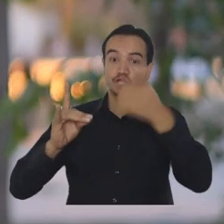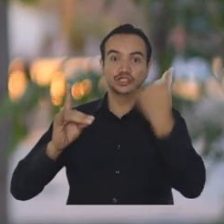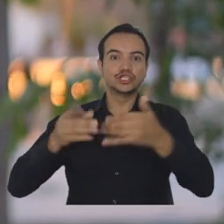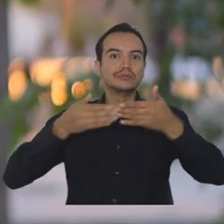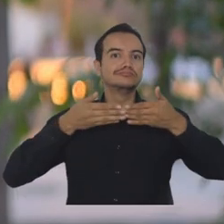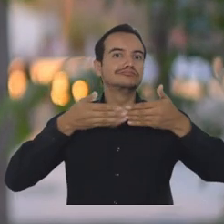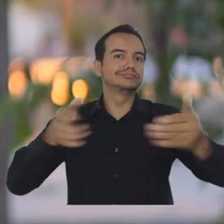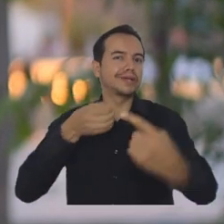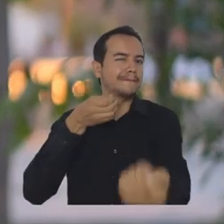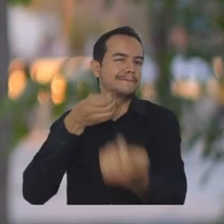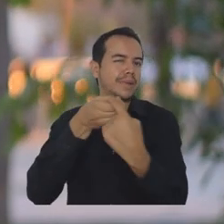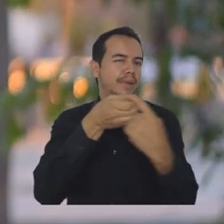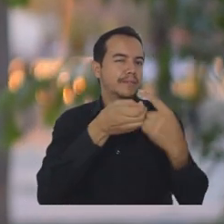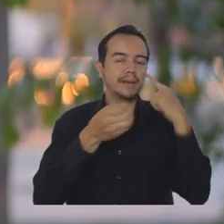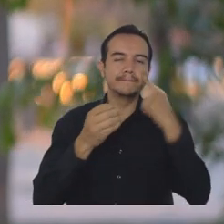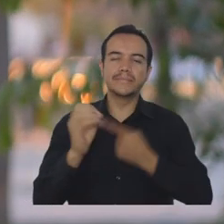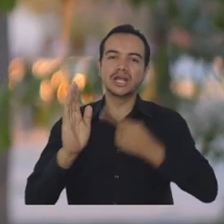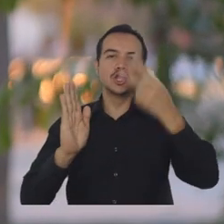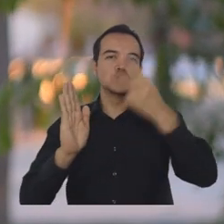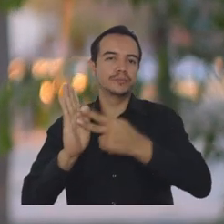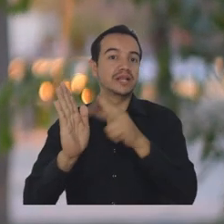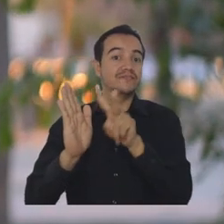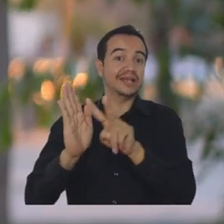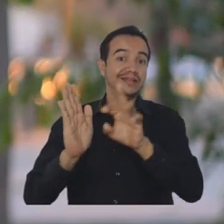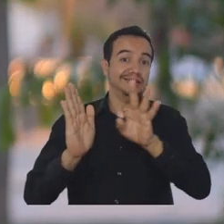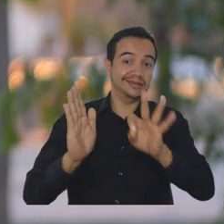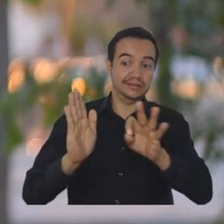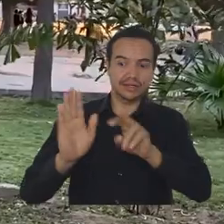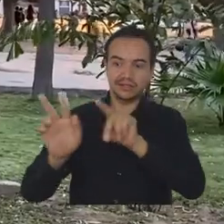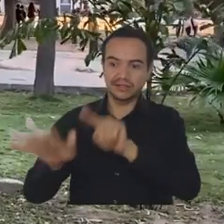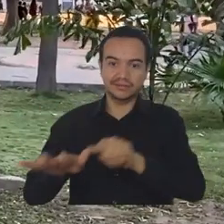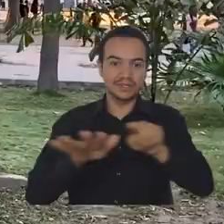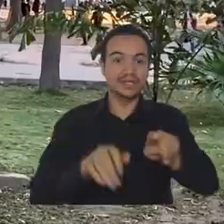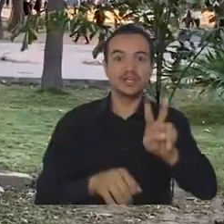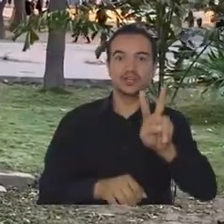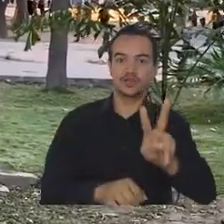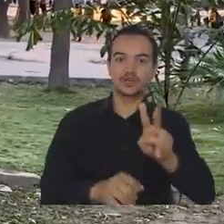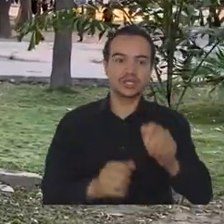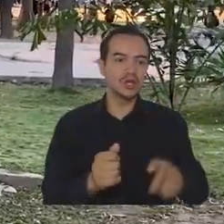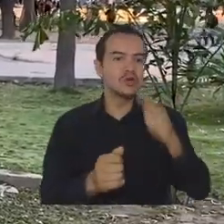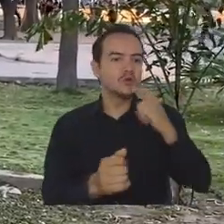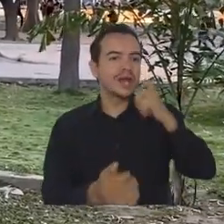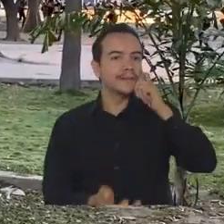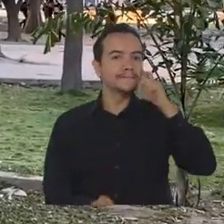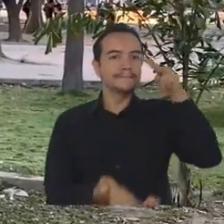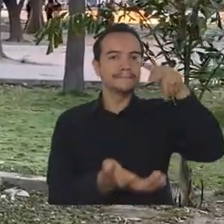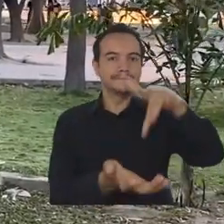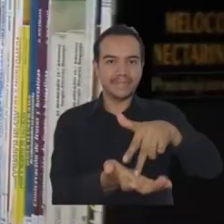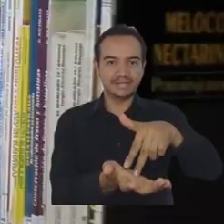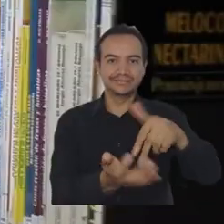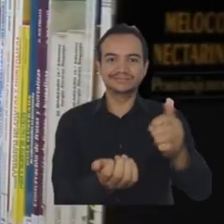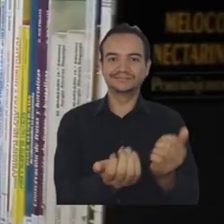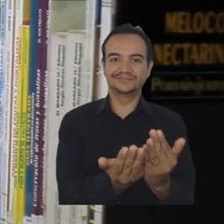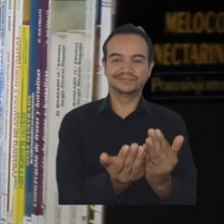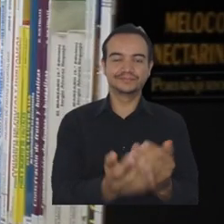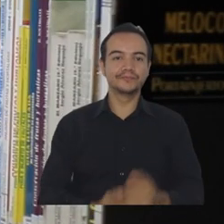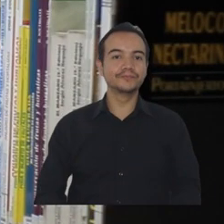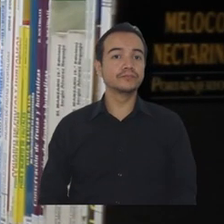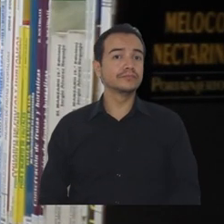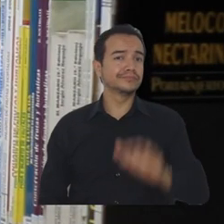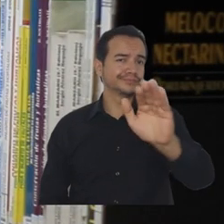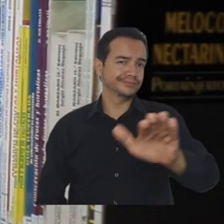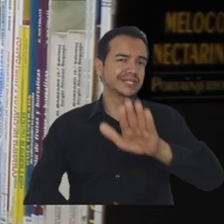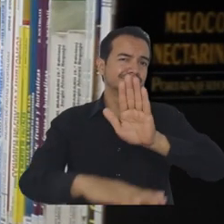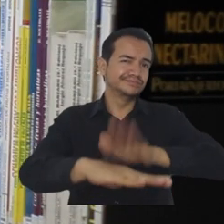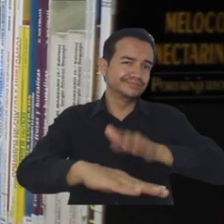Unimagdalena abrió inscripciones para el segundo semestre del 2023 en programas de pregrado presencial. La Alma Mater